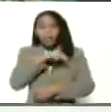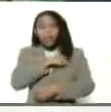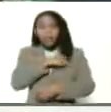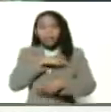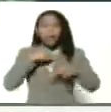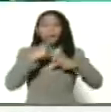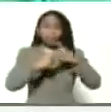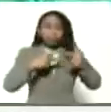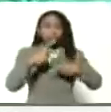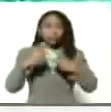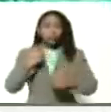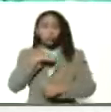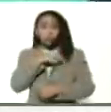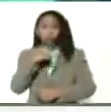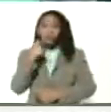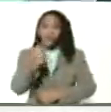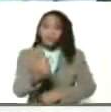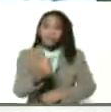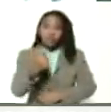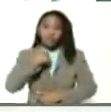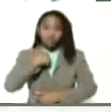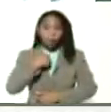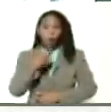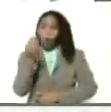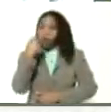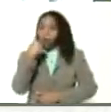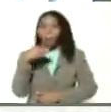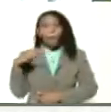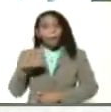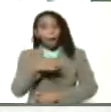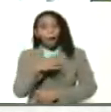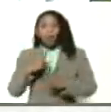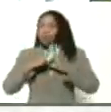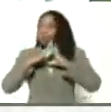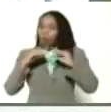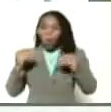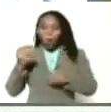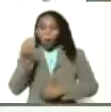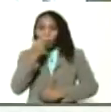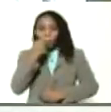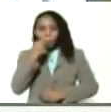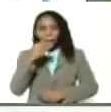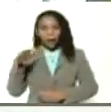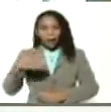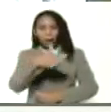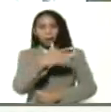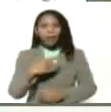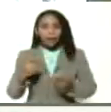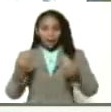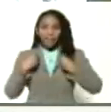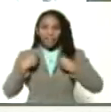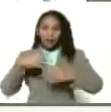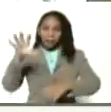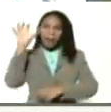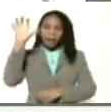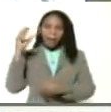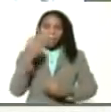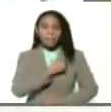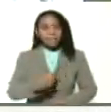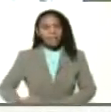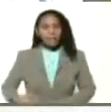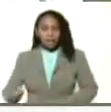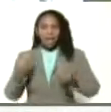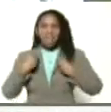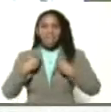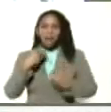procesadoras nosotros les decimos que yo como pescado, nosotros comemos pescado y todos comemos pescado. Que viva la patria, presidente, que